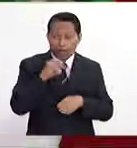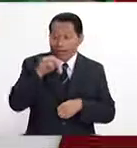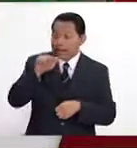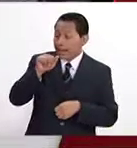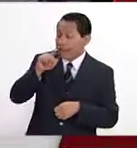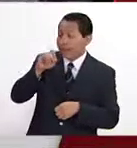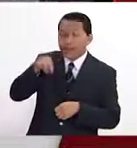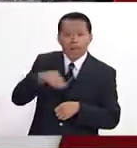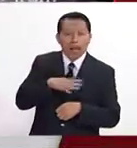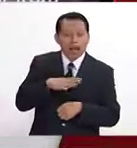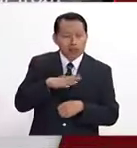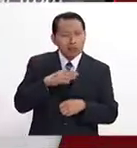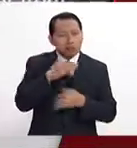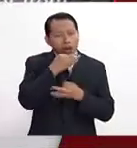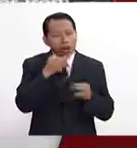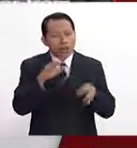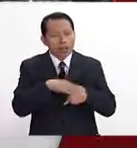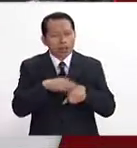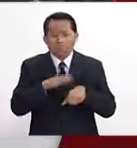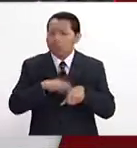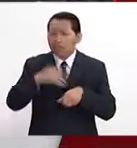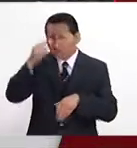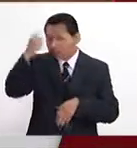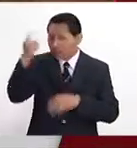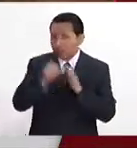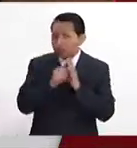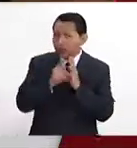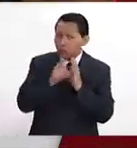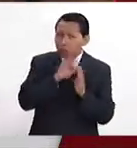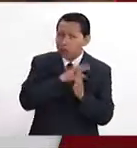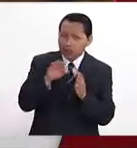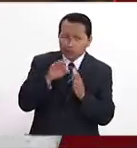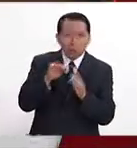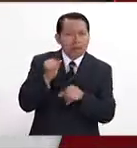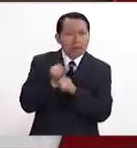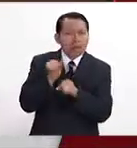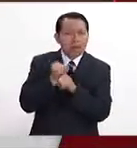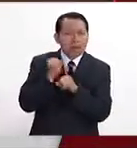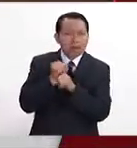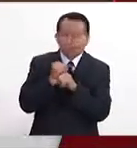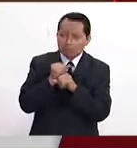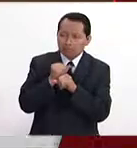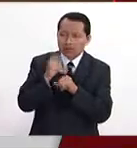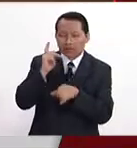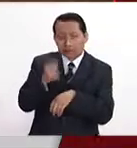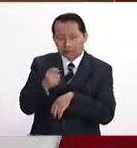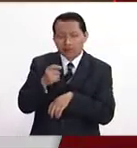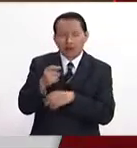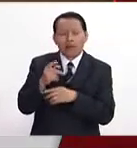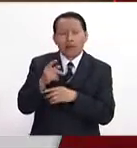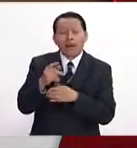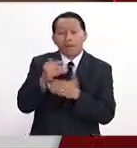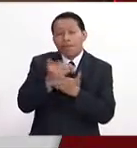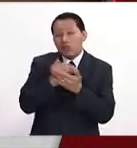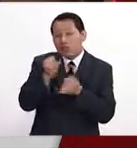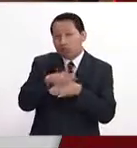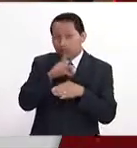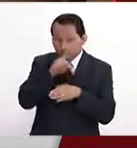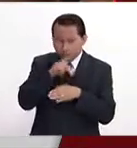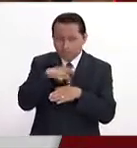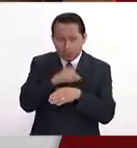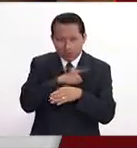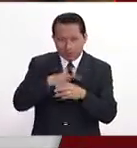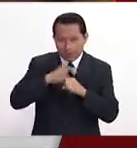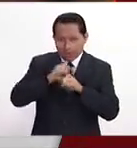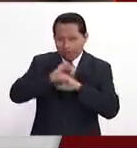todas sus convocatorias. Ahora ya es más fácil hacer la solicitud, ya se puede hacer online. No significa que haya que tener menos información, pero sí hay que tenerla muy, muy